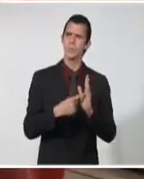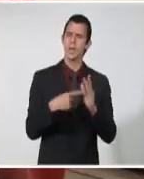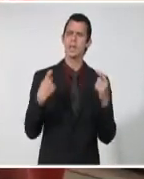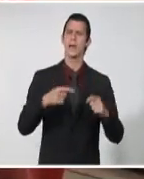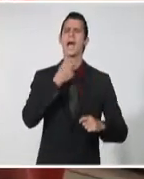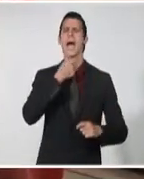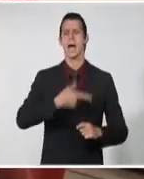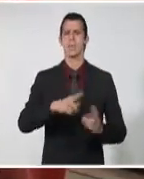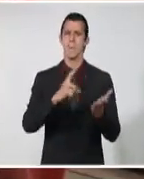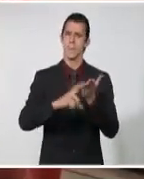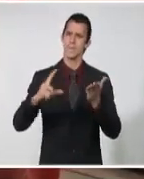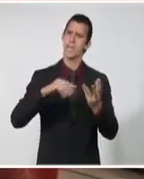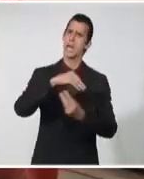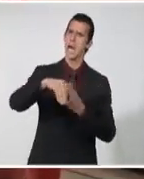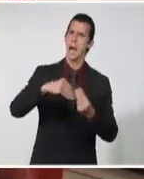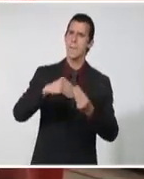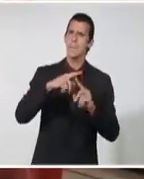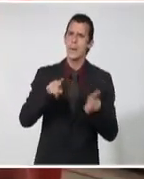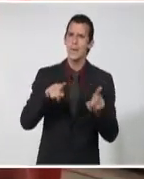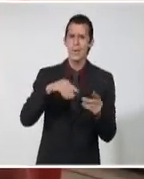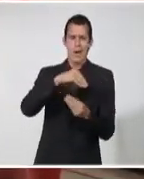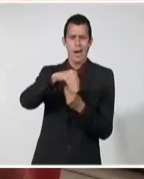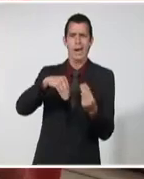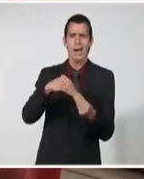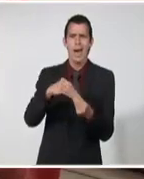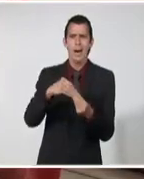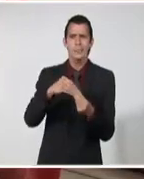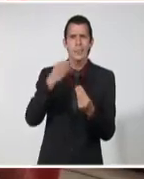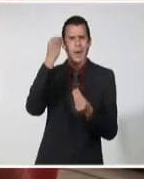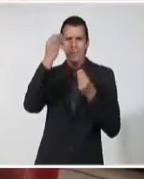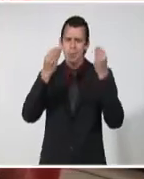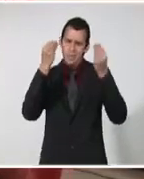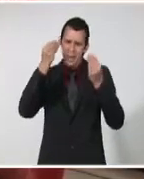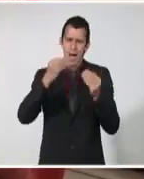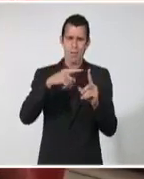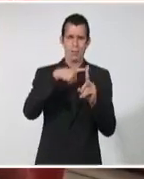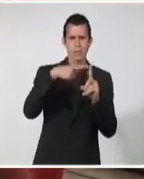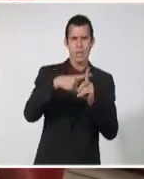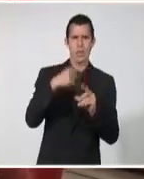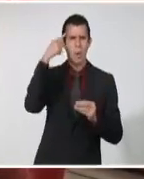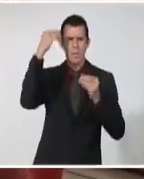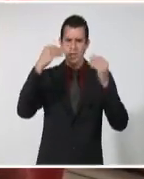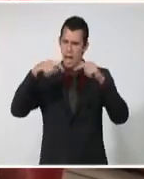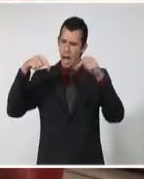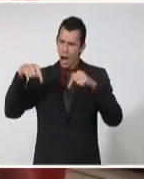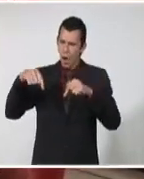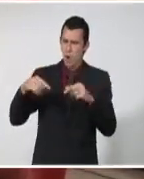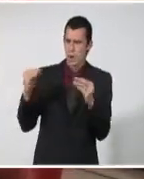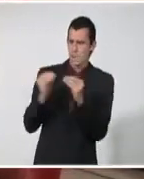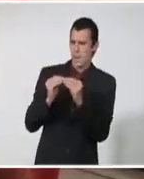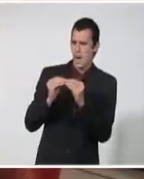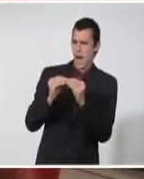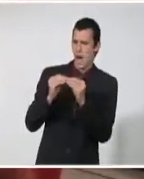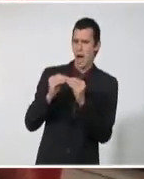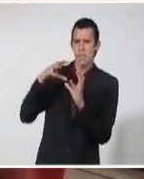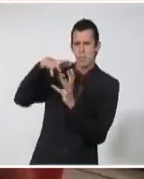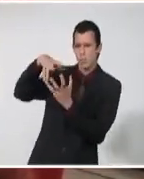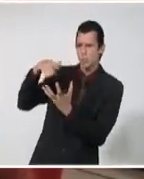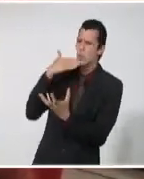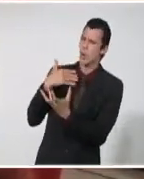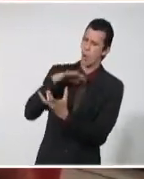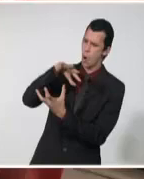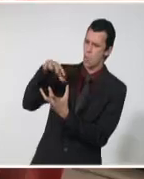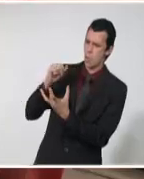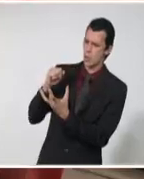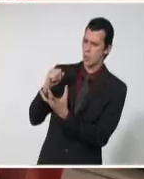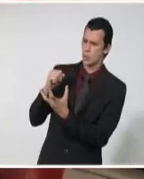de las cuestiones que se parezcan al entorno y al medio en que nos estamos desarrollando, no podemos continuar impulsando esa